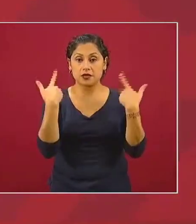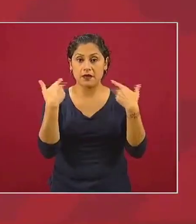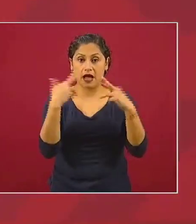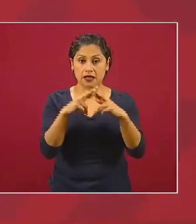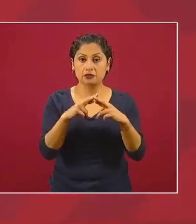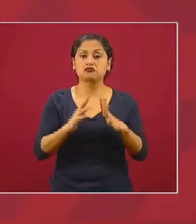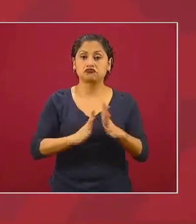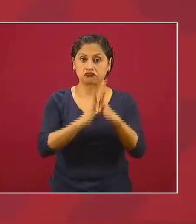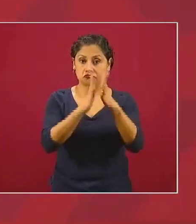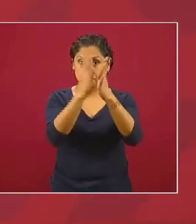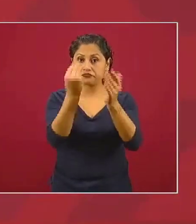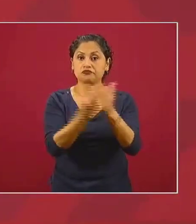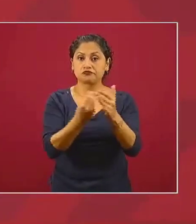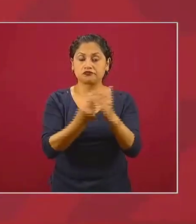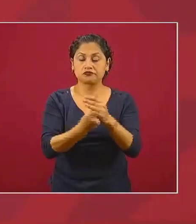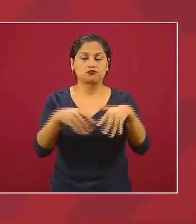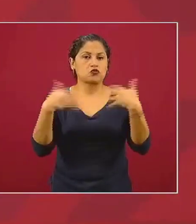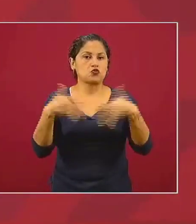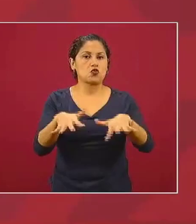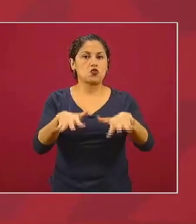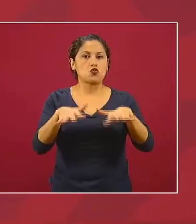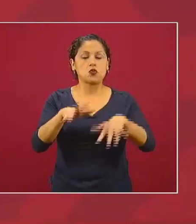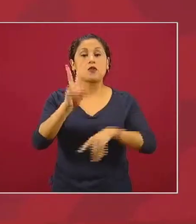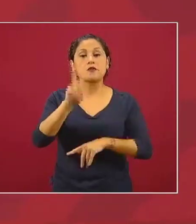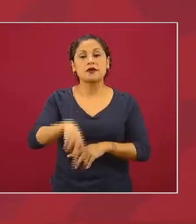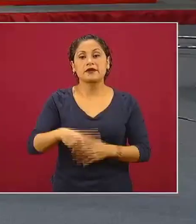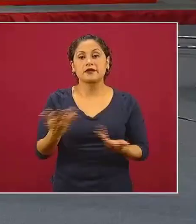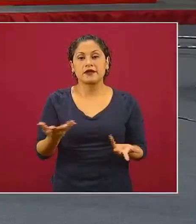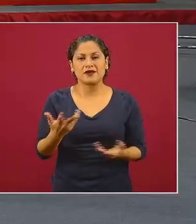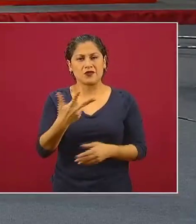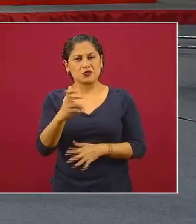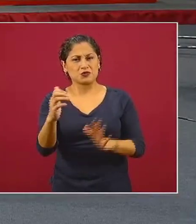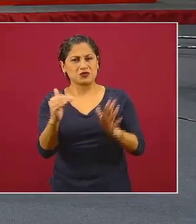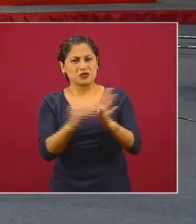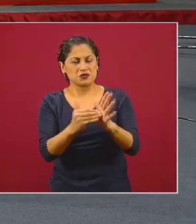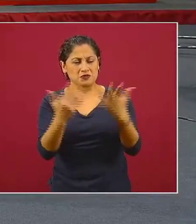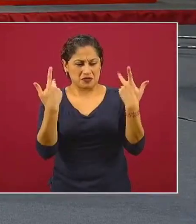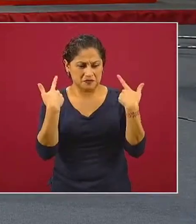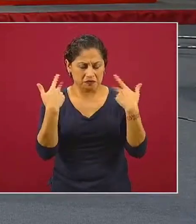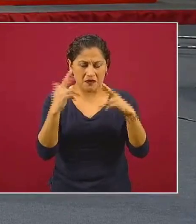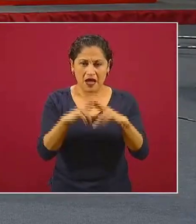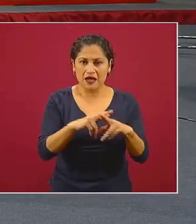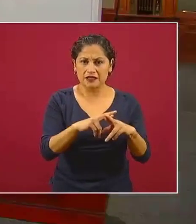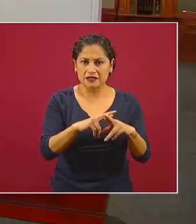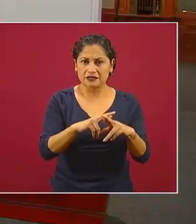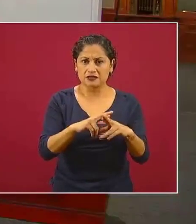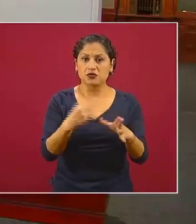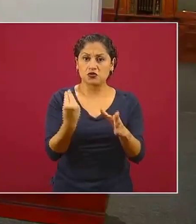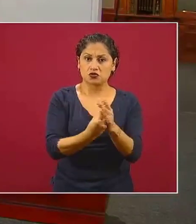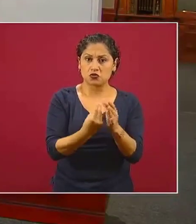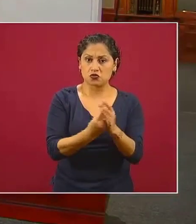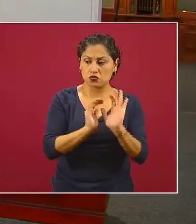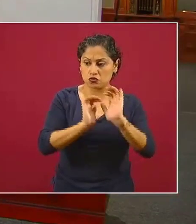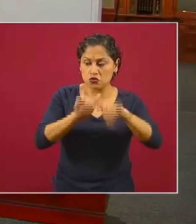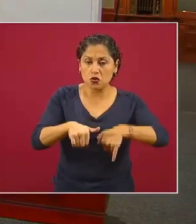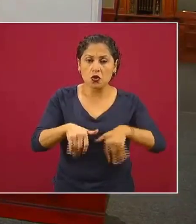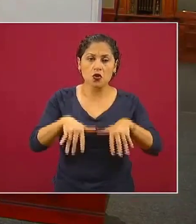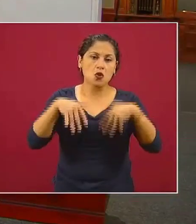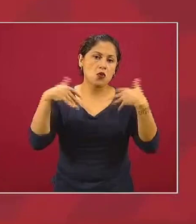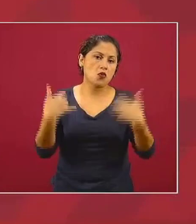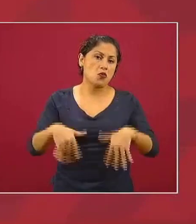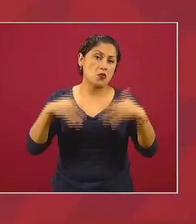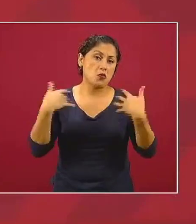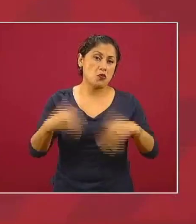es algo sorprendente realmente ochocientos mil maestros es casi la totalidad de